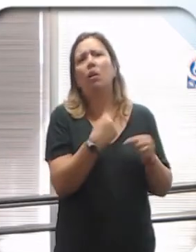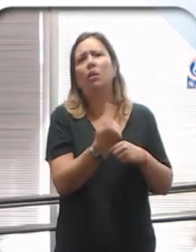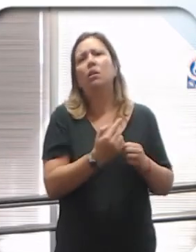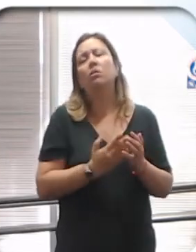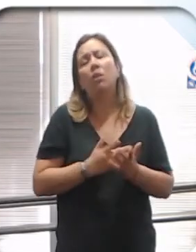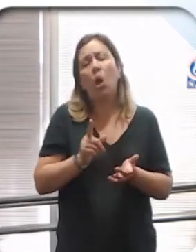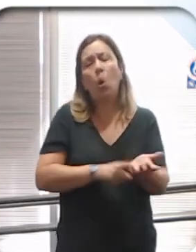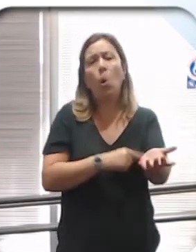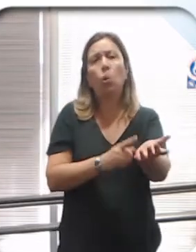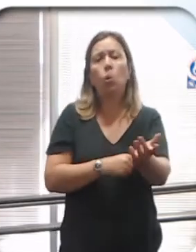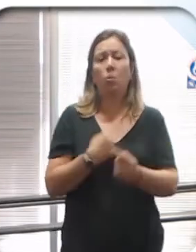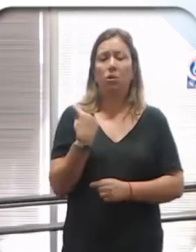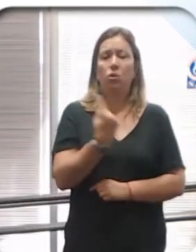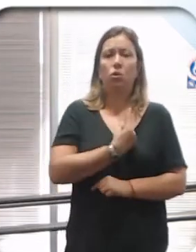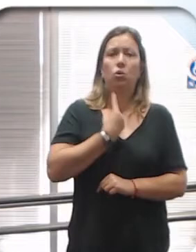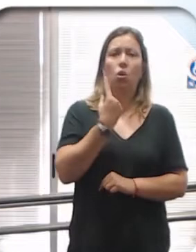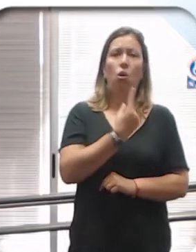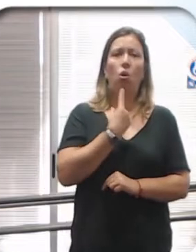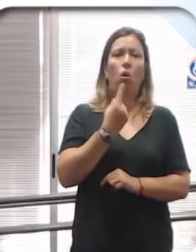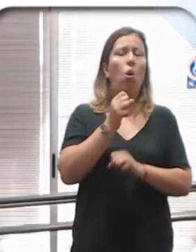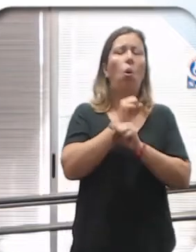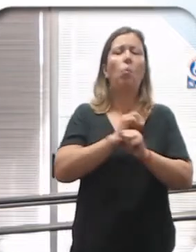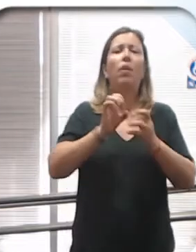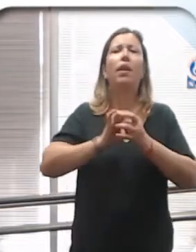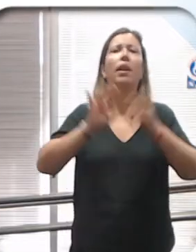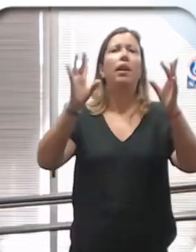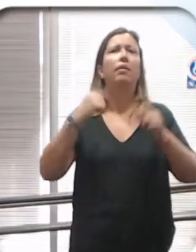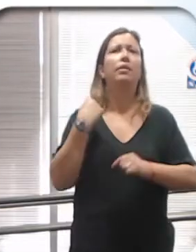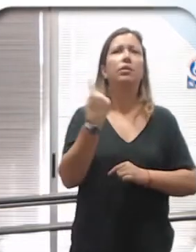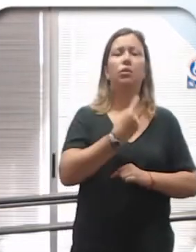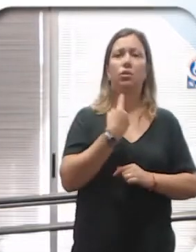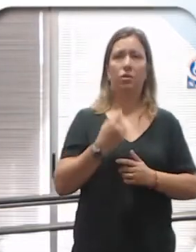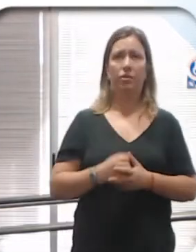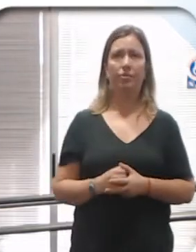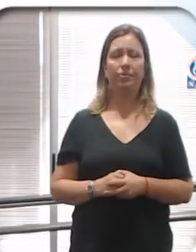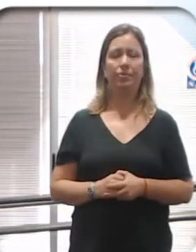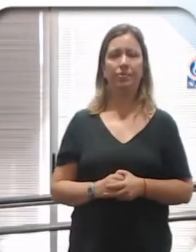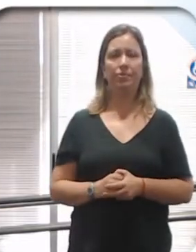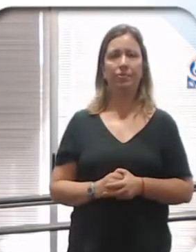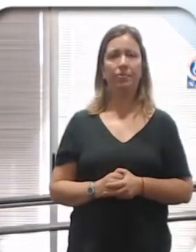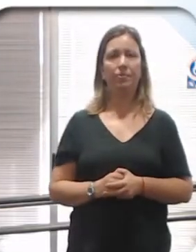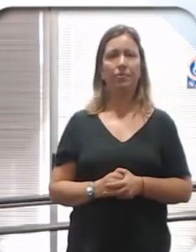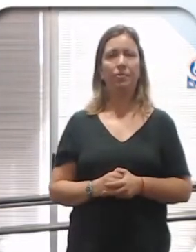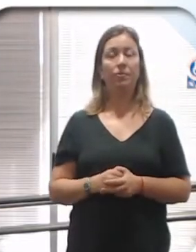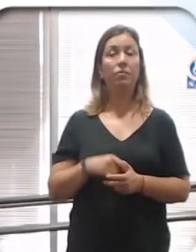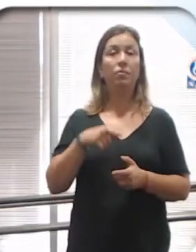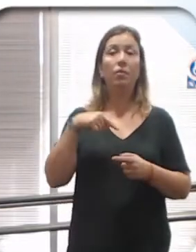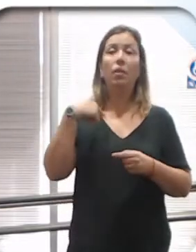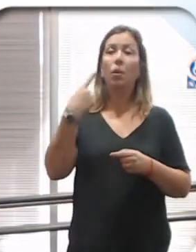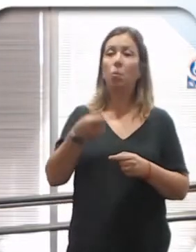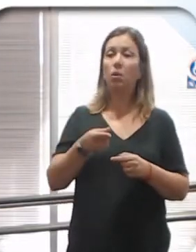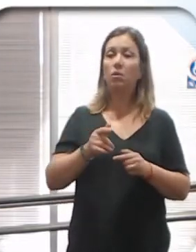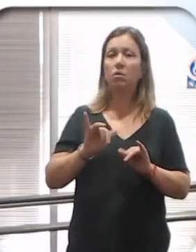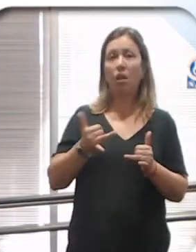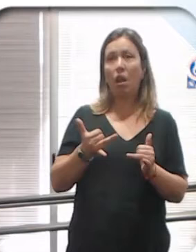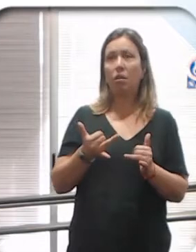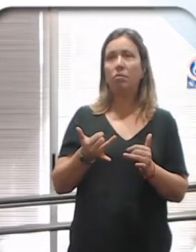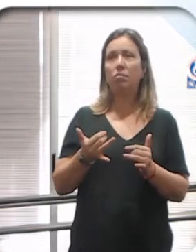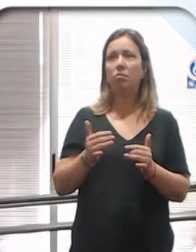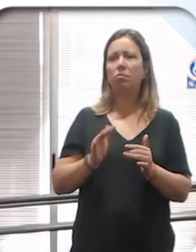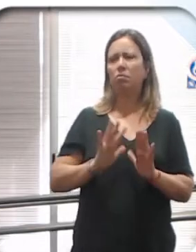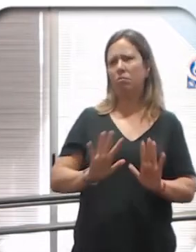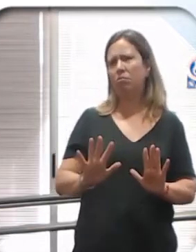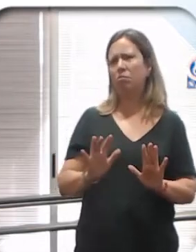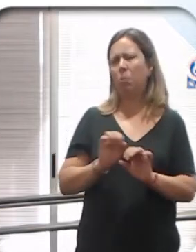Y no los enseñamos a poder ser libres y autónomos a ellos. Y cuando se da de que decimos, bueno,